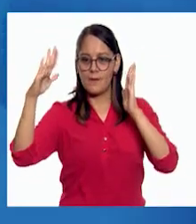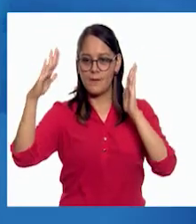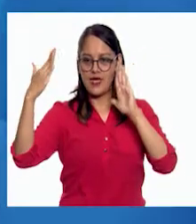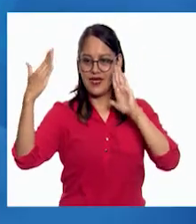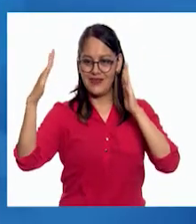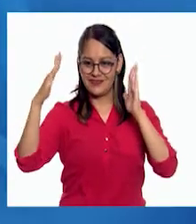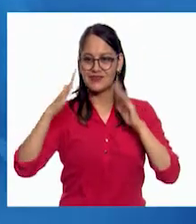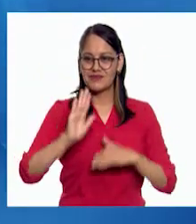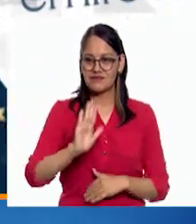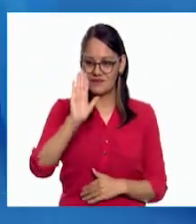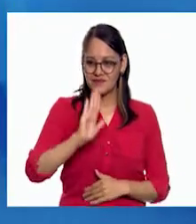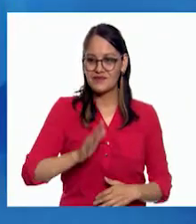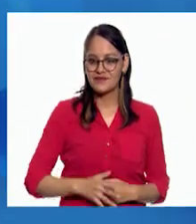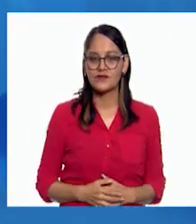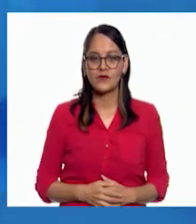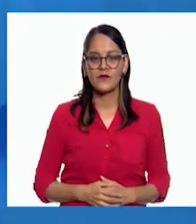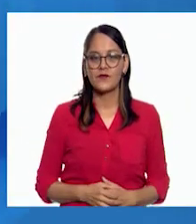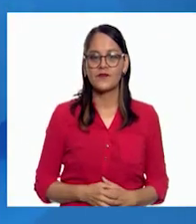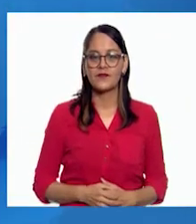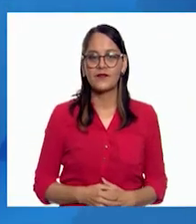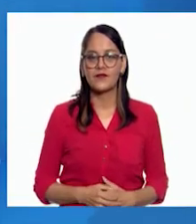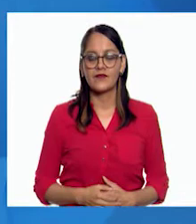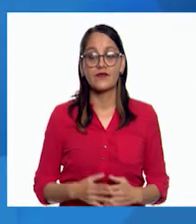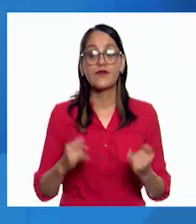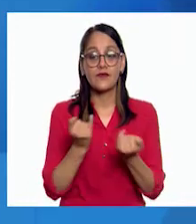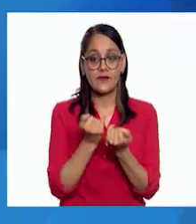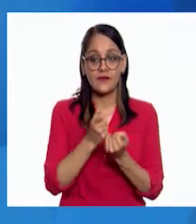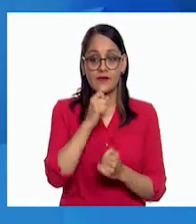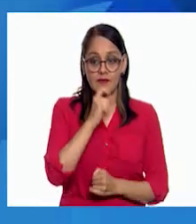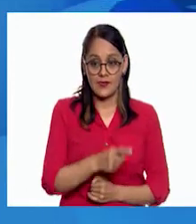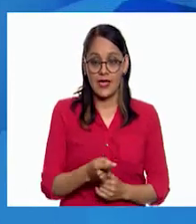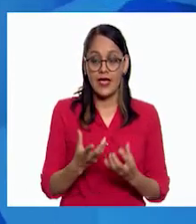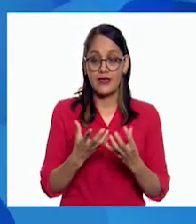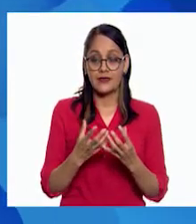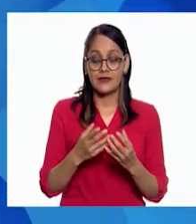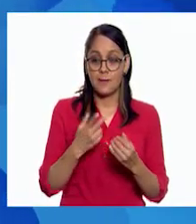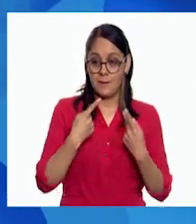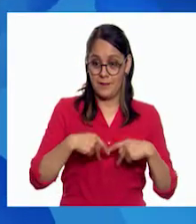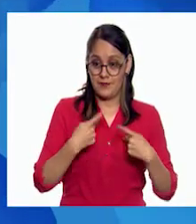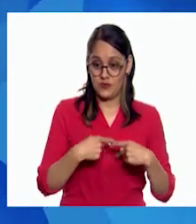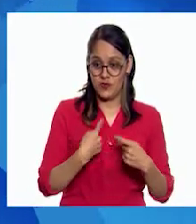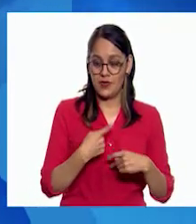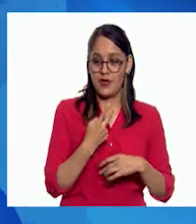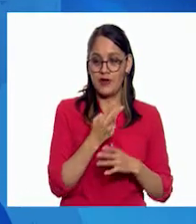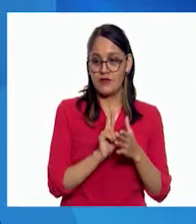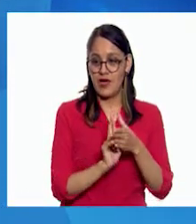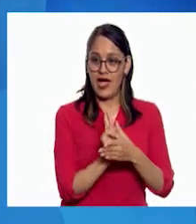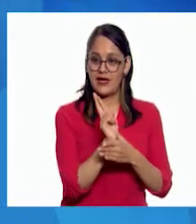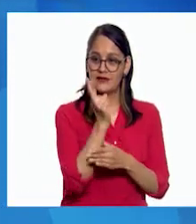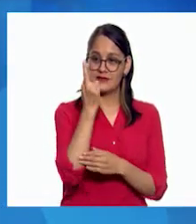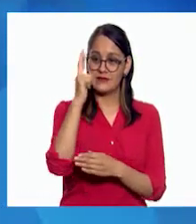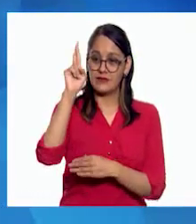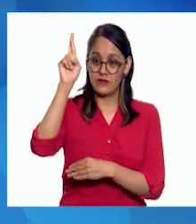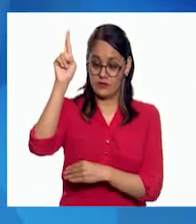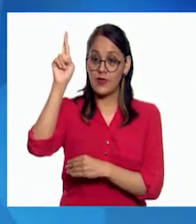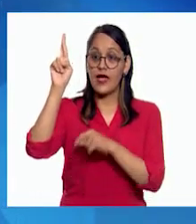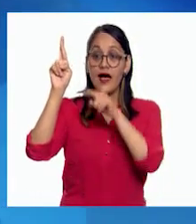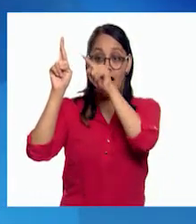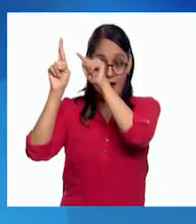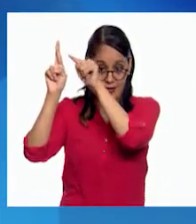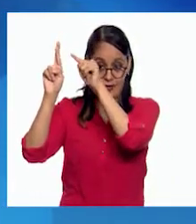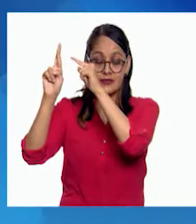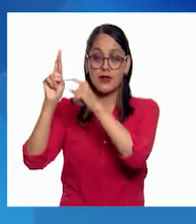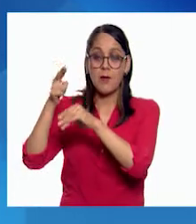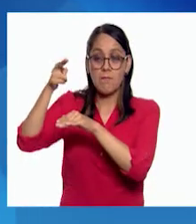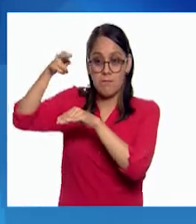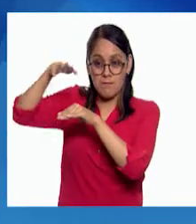También tenemos que las huellas de los astronautas que han visitado siguen allí. Es decir, los